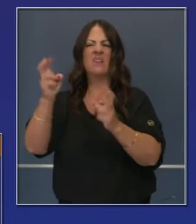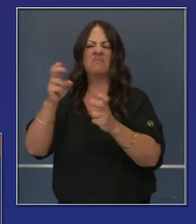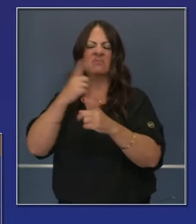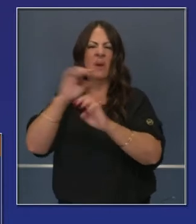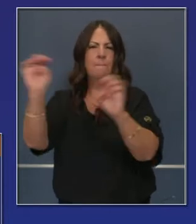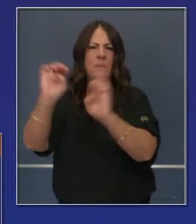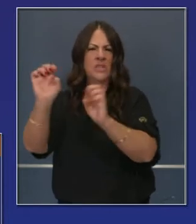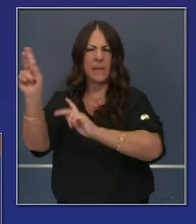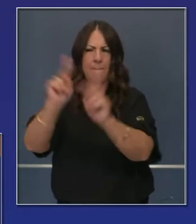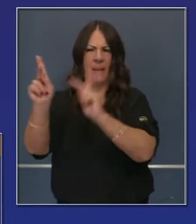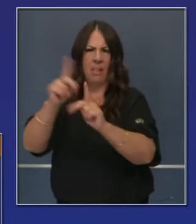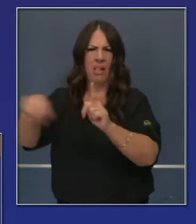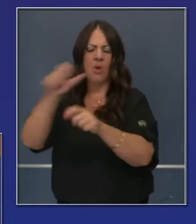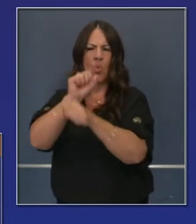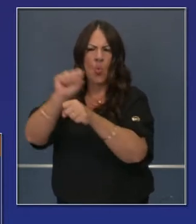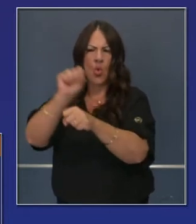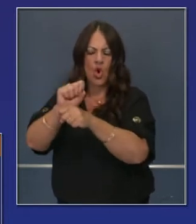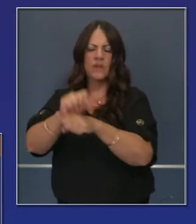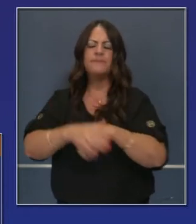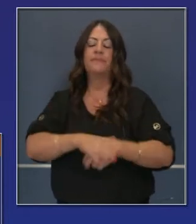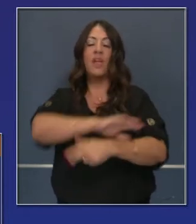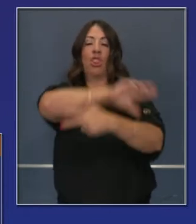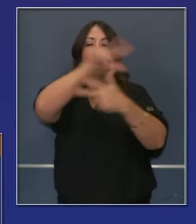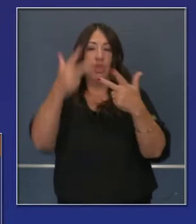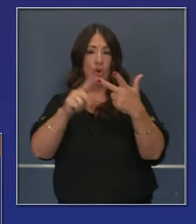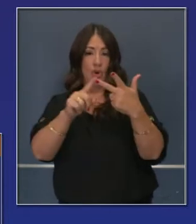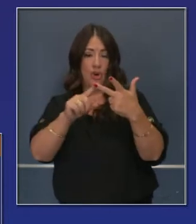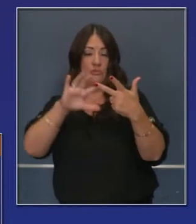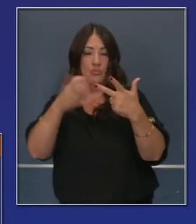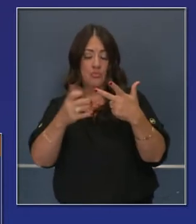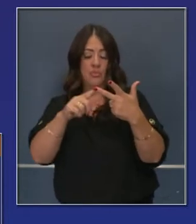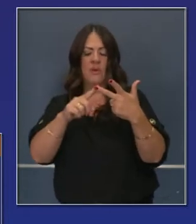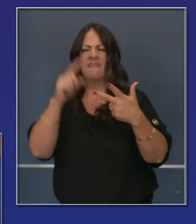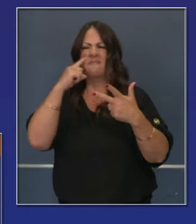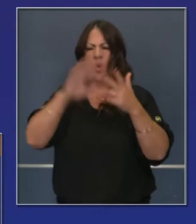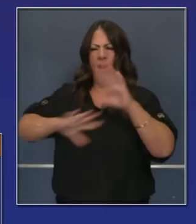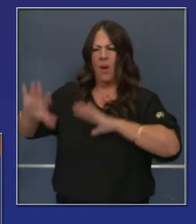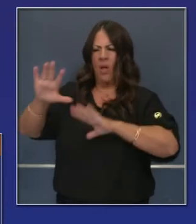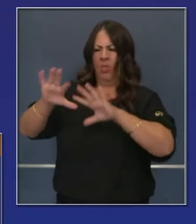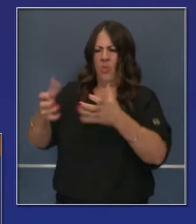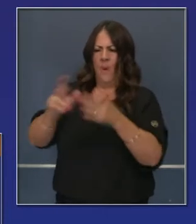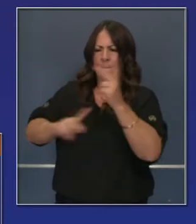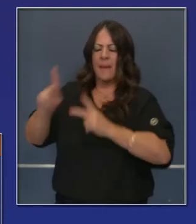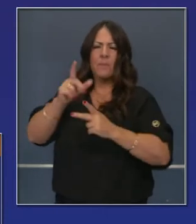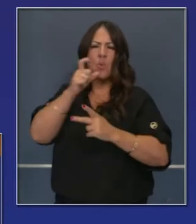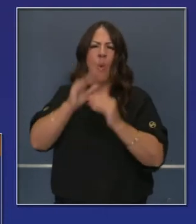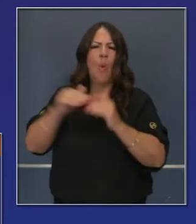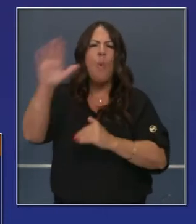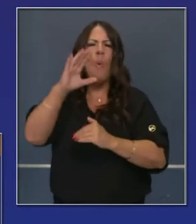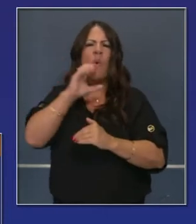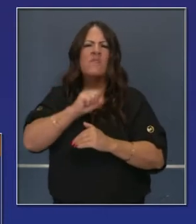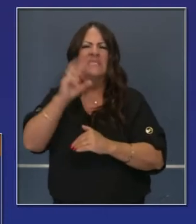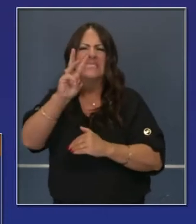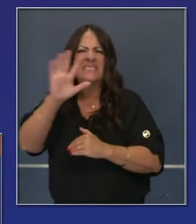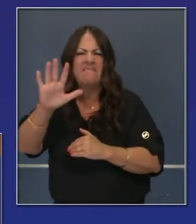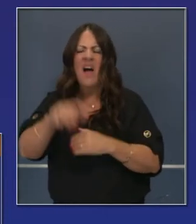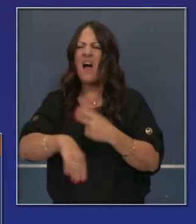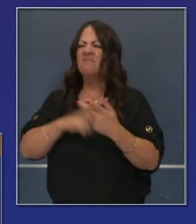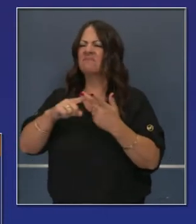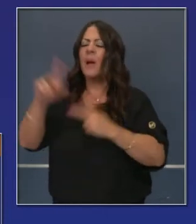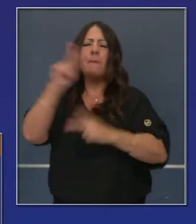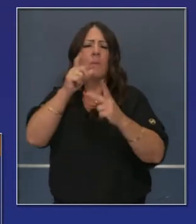qué tan limitado es el suministro. Esto se enfoca también en grupos de alto riesgo. Por ejemplo, la gente que tiene más de 65 años,